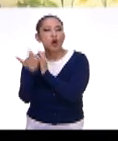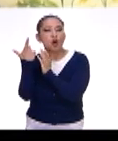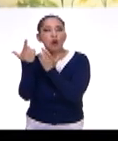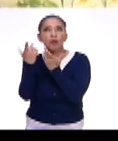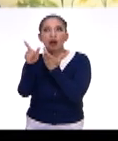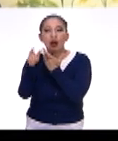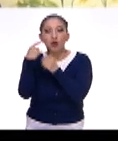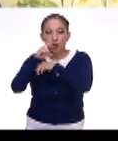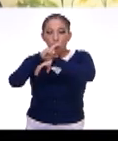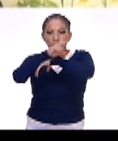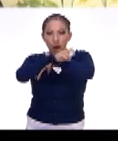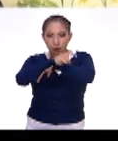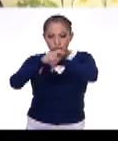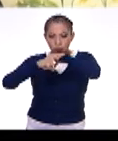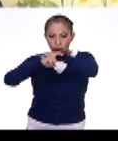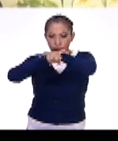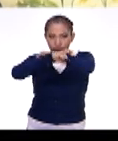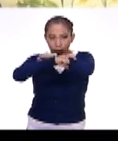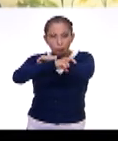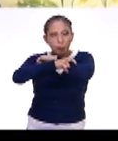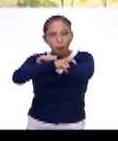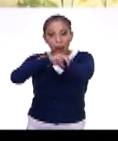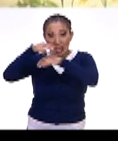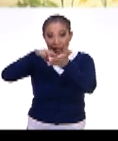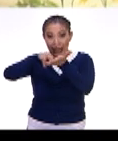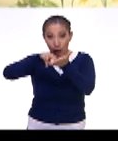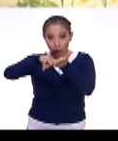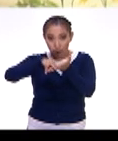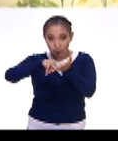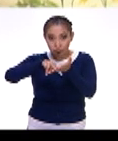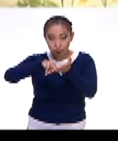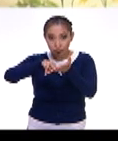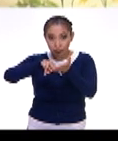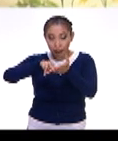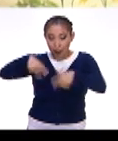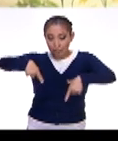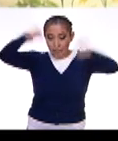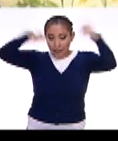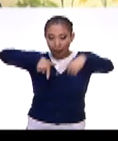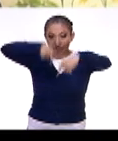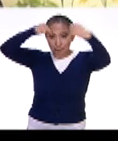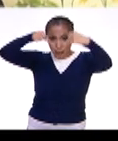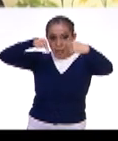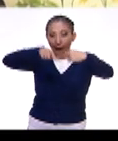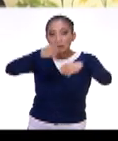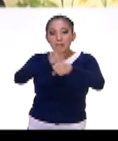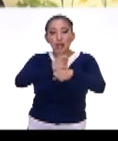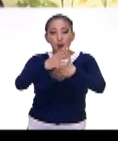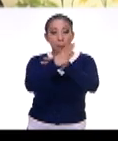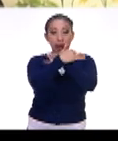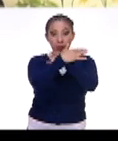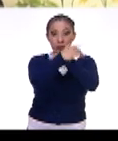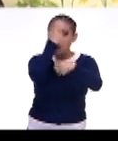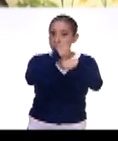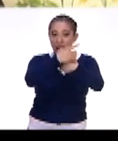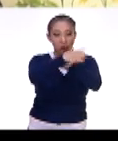gusano negro, de maguey, primero es una mariposa.